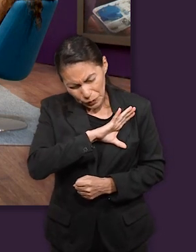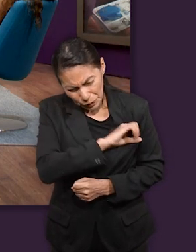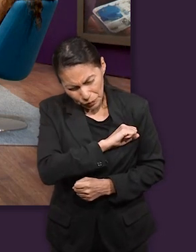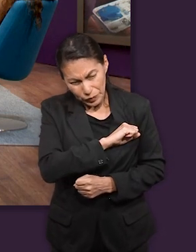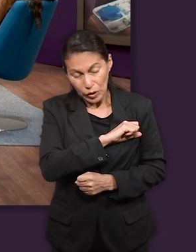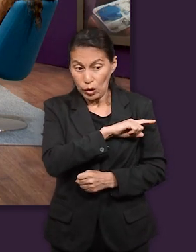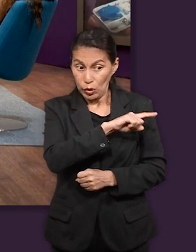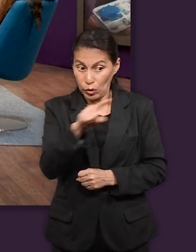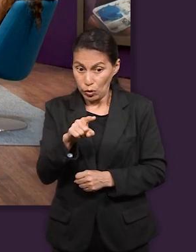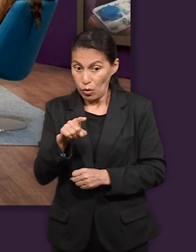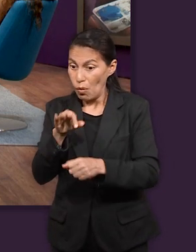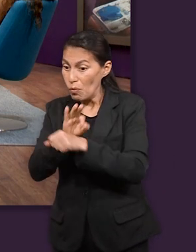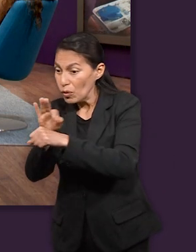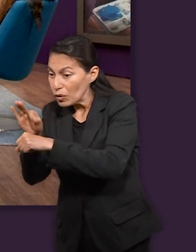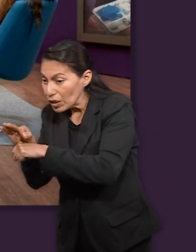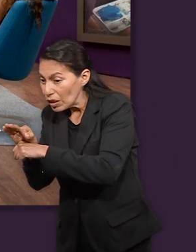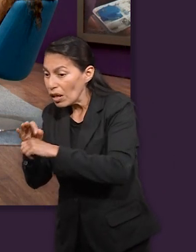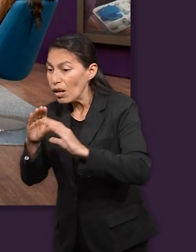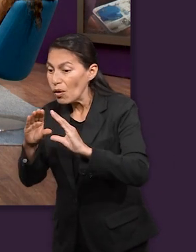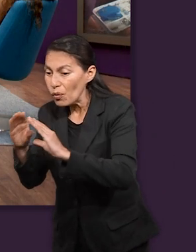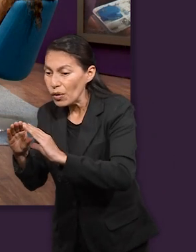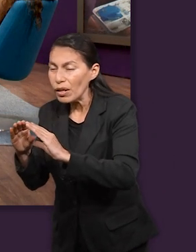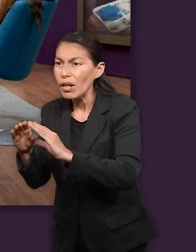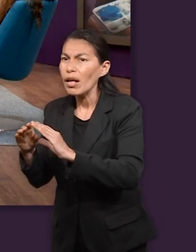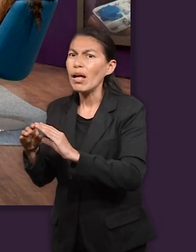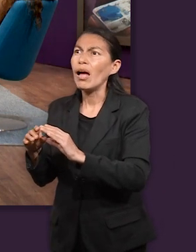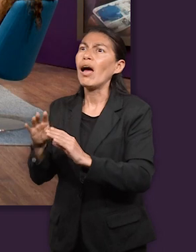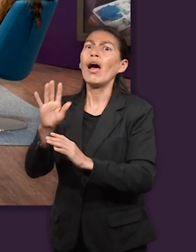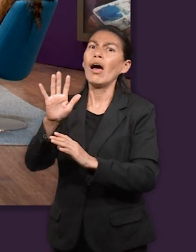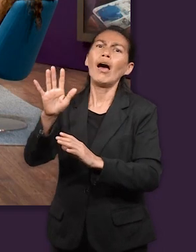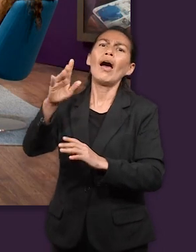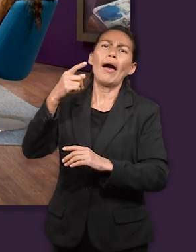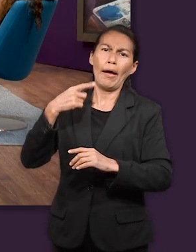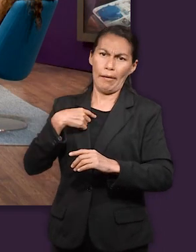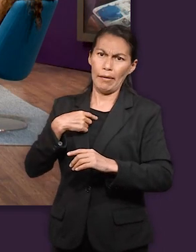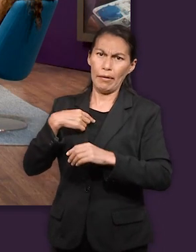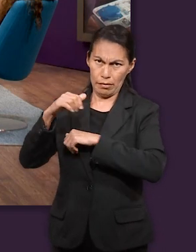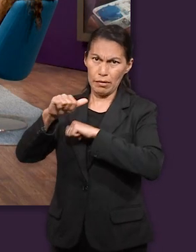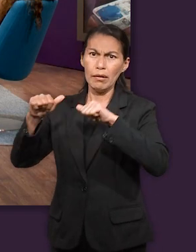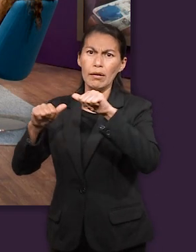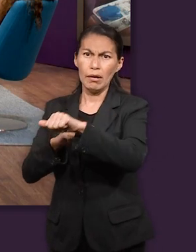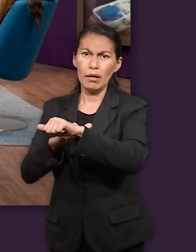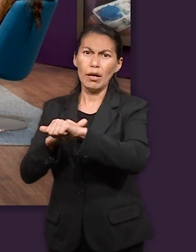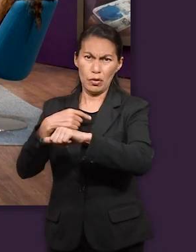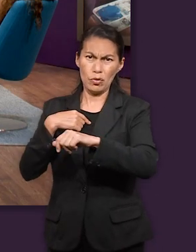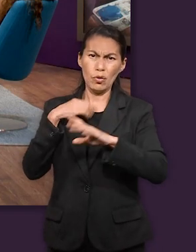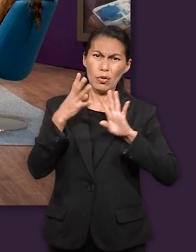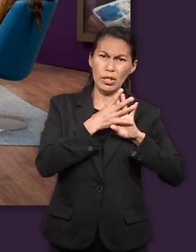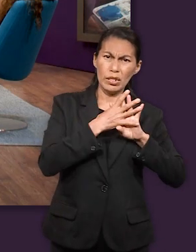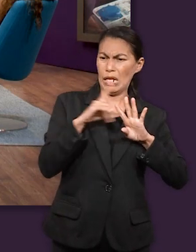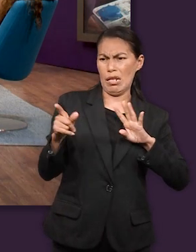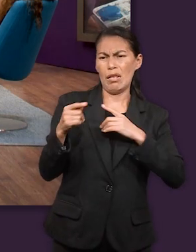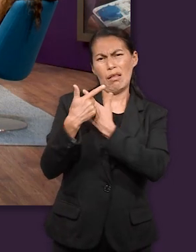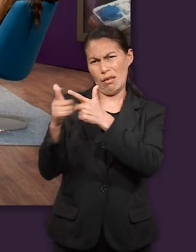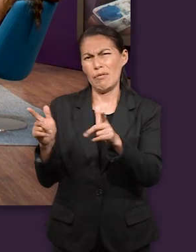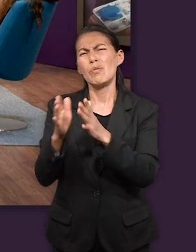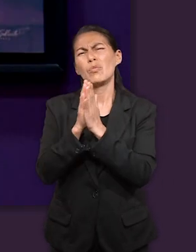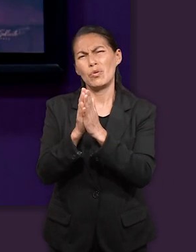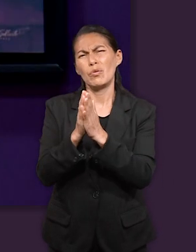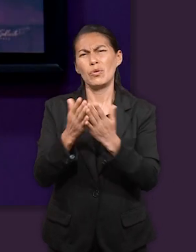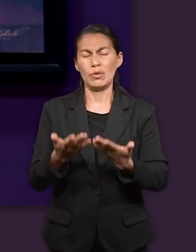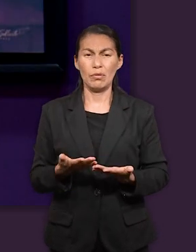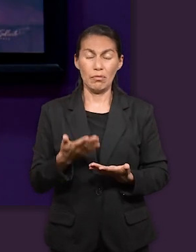dan la cara por su hermano tratan de protegerlo a toda costa incluso de ofrecer su propia vida